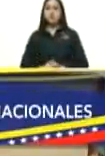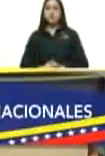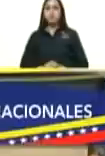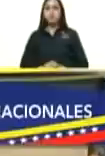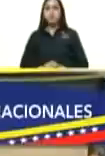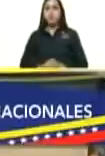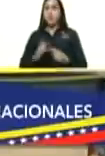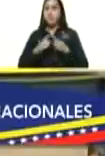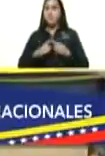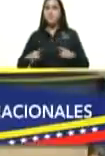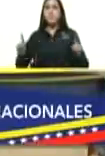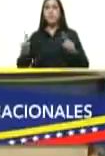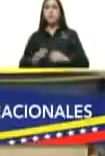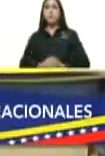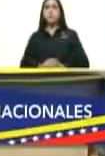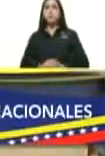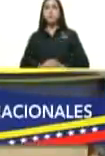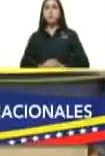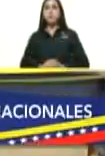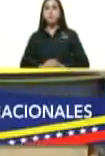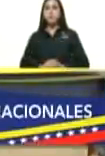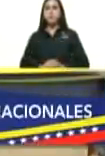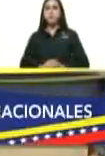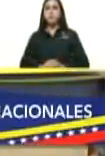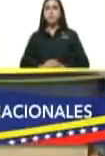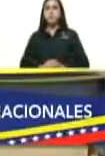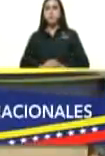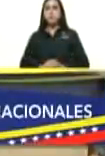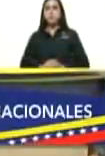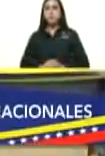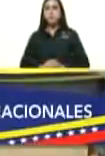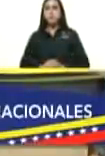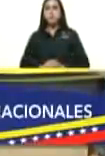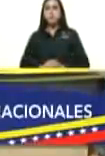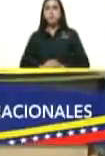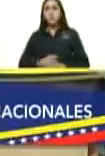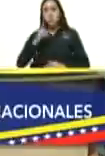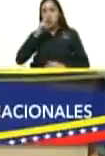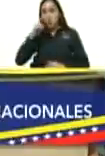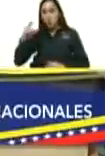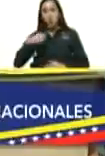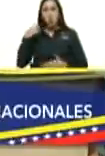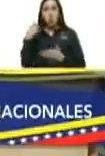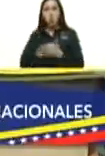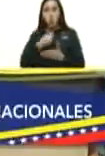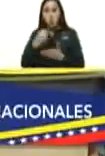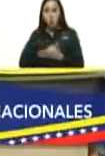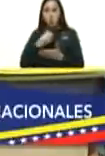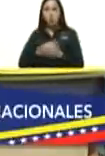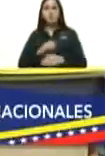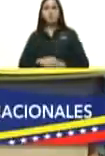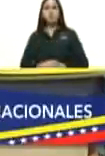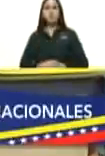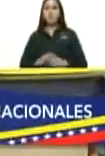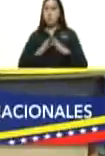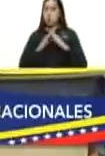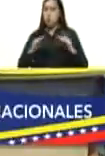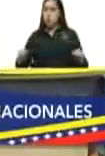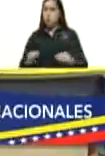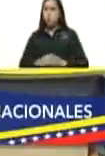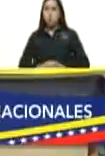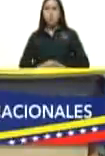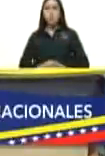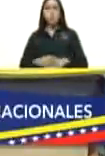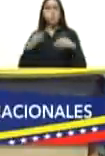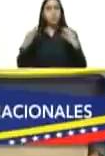pero al pasar de los días de los meses de las luchas todo llegó a donde